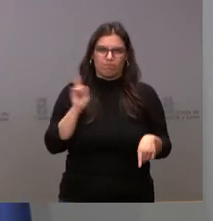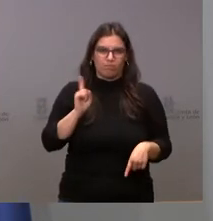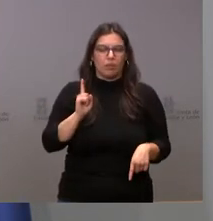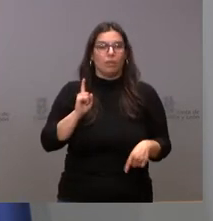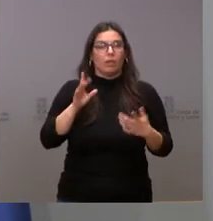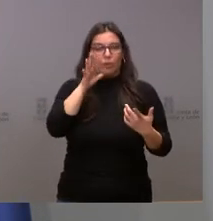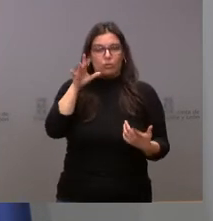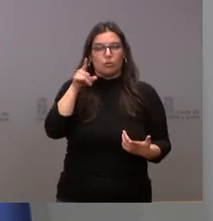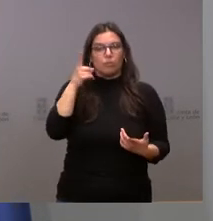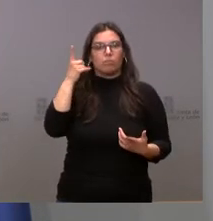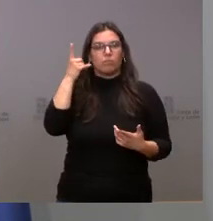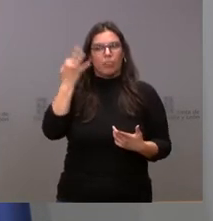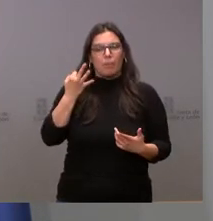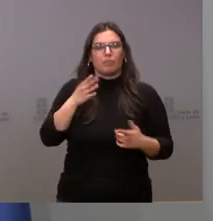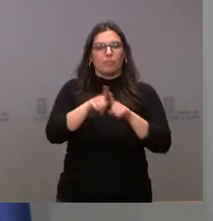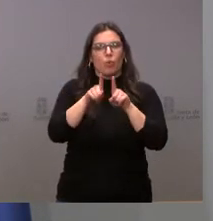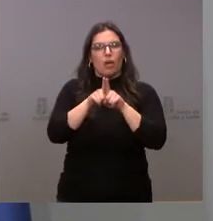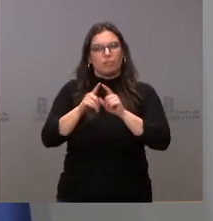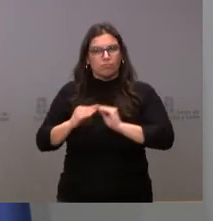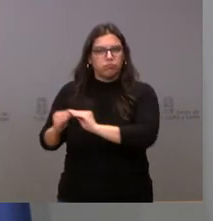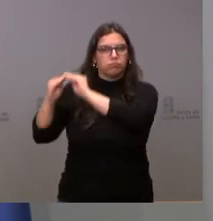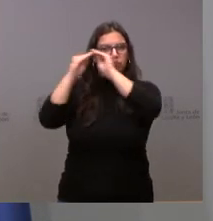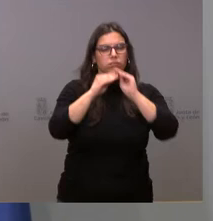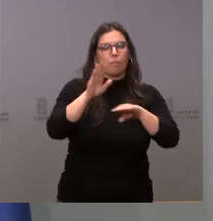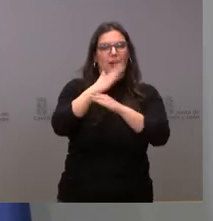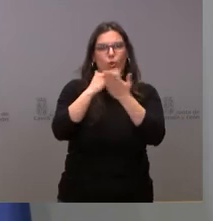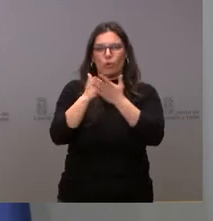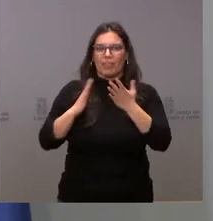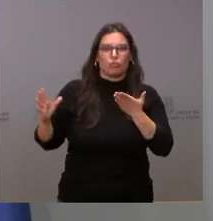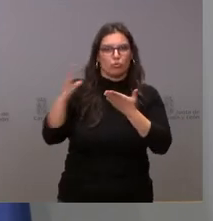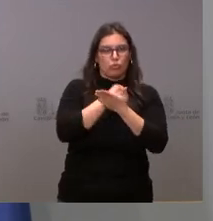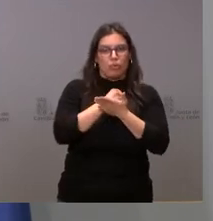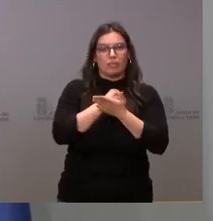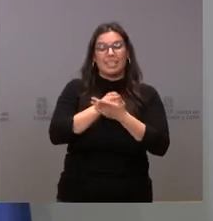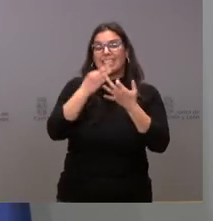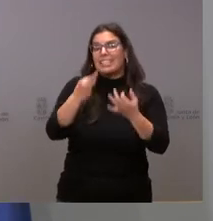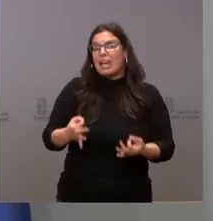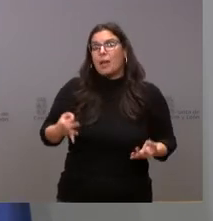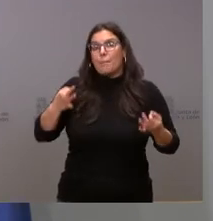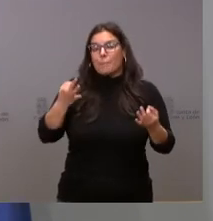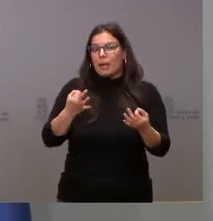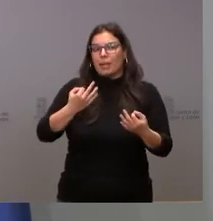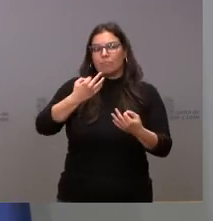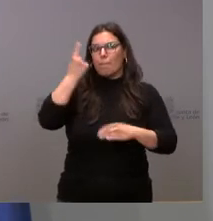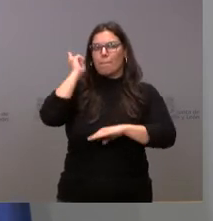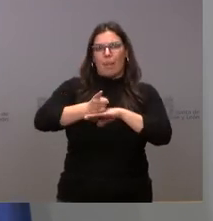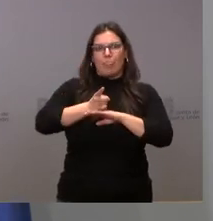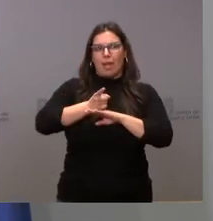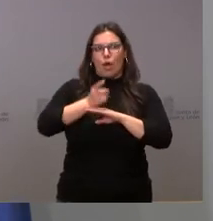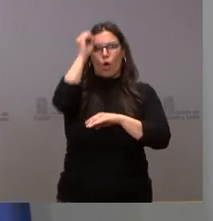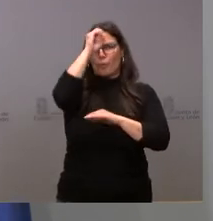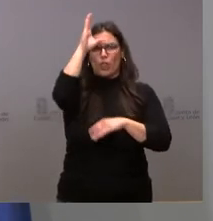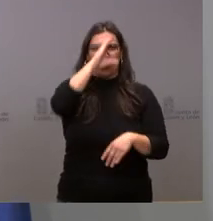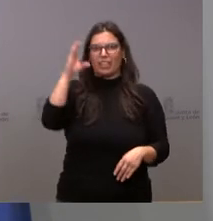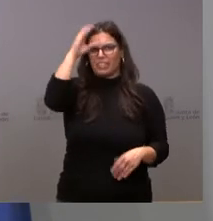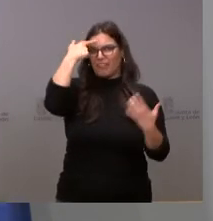que esta puede ser conjunta para todas las comunidades autónomas y amparada siempre en criterios científicos. Esta es la